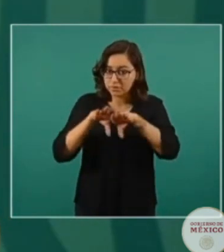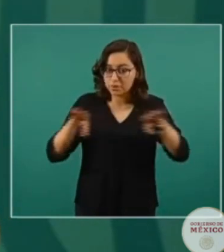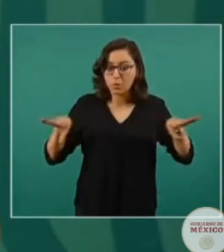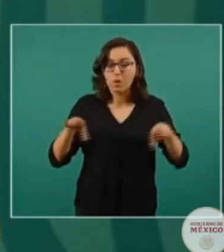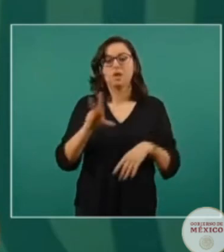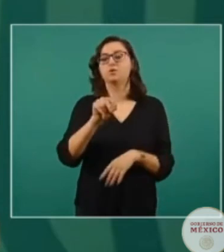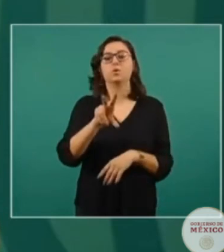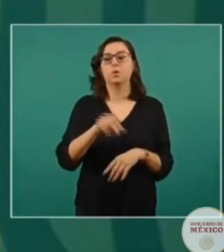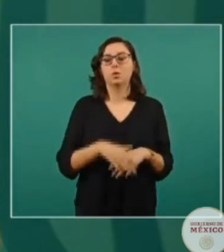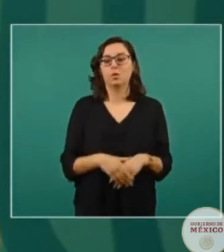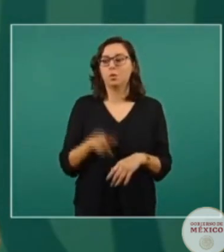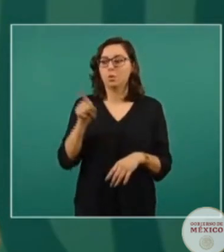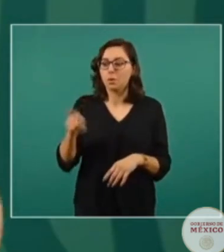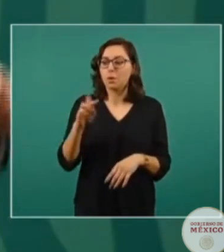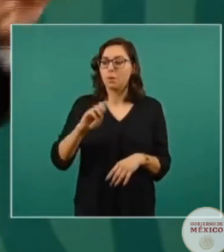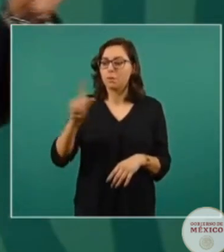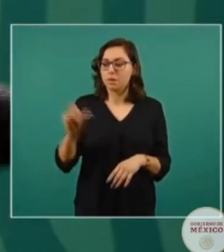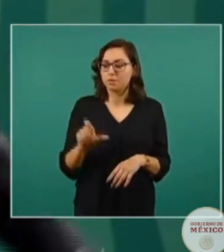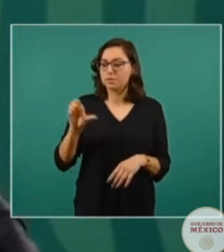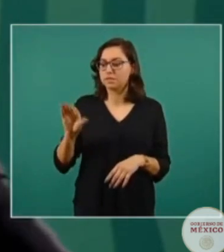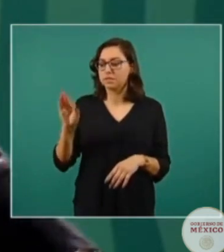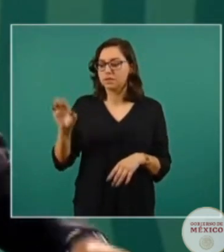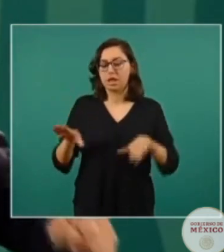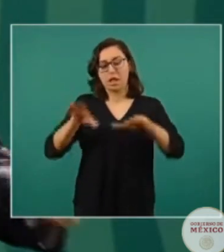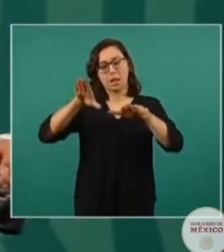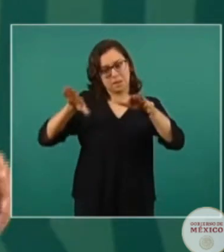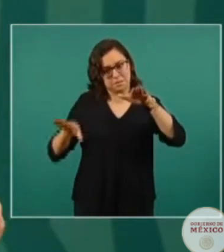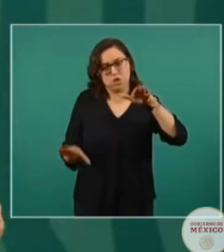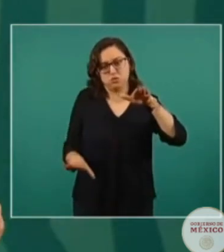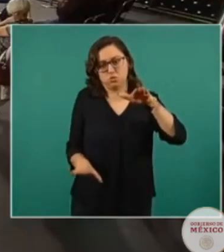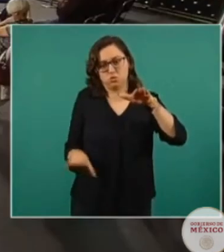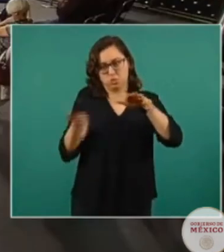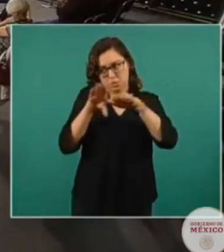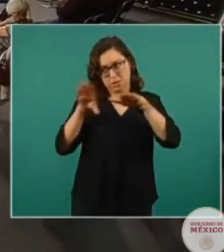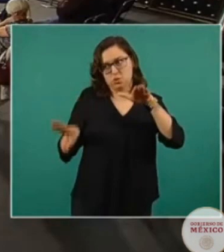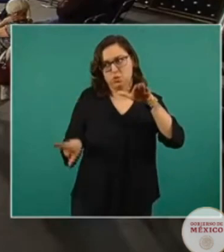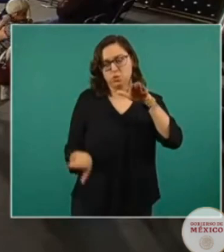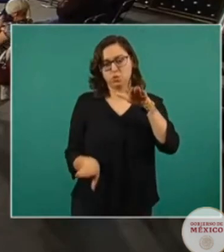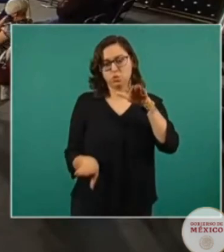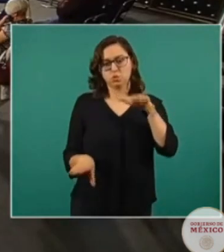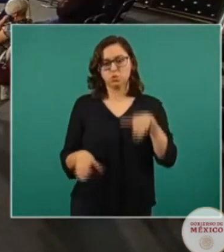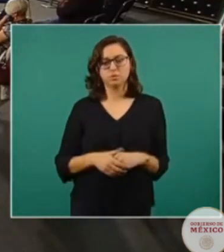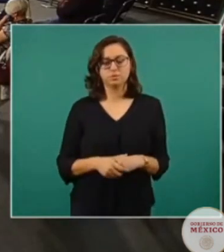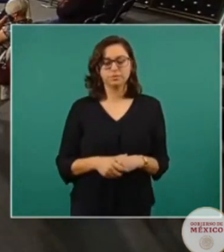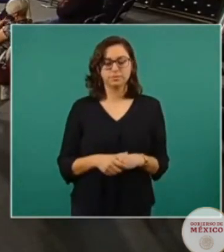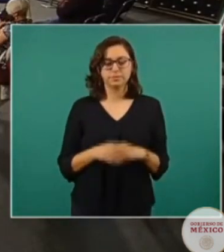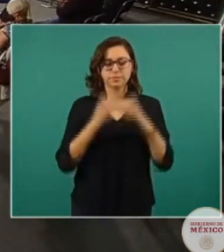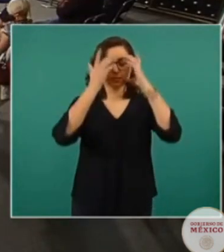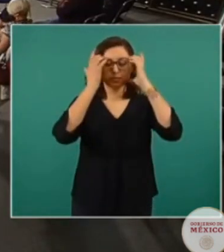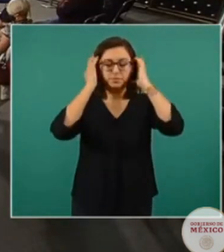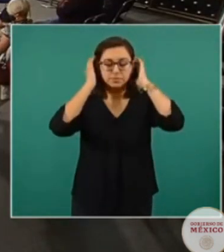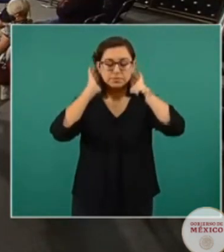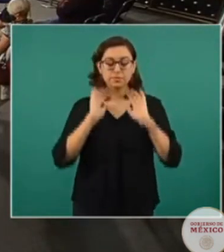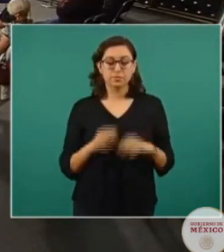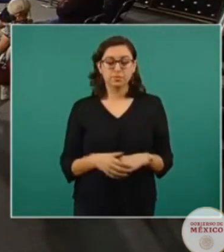rebajaron a Pemex, rebajaron a la Comisión Federal de Electricidad. Esto que